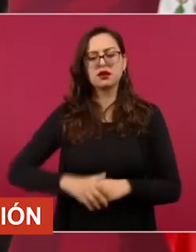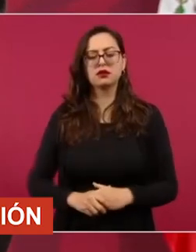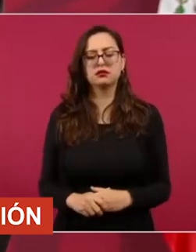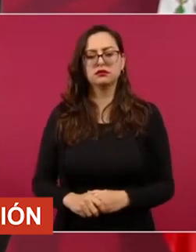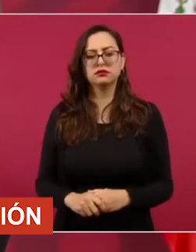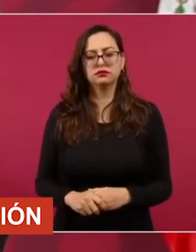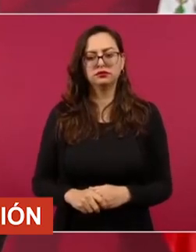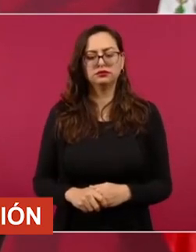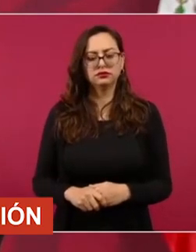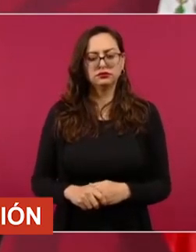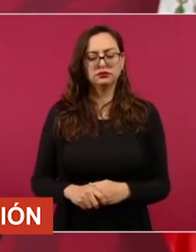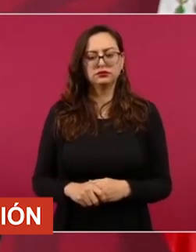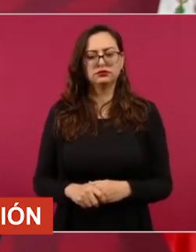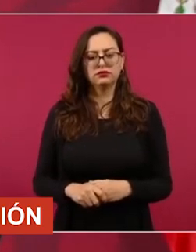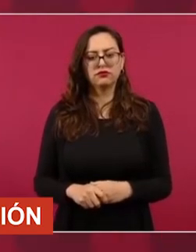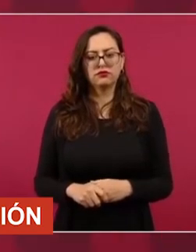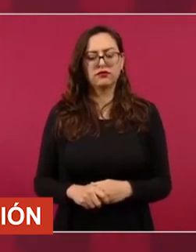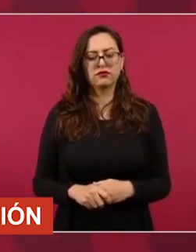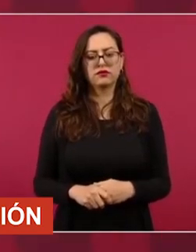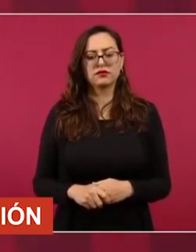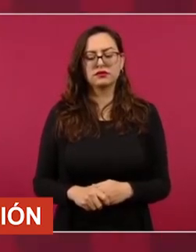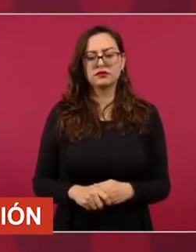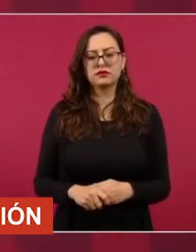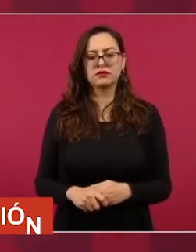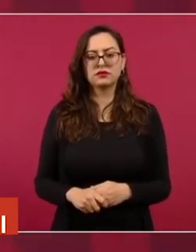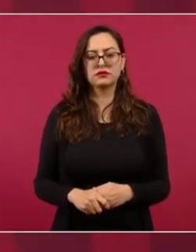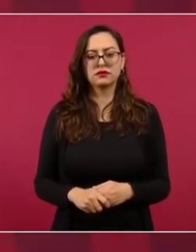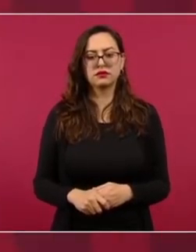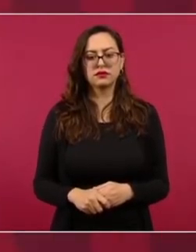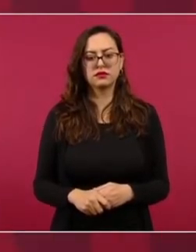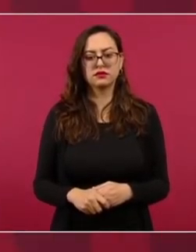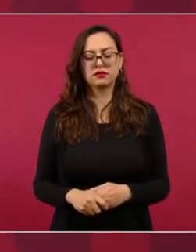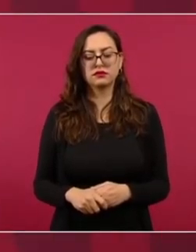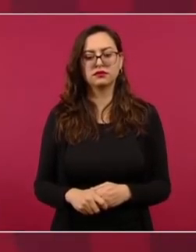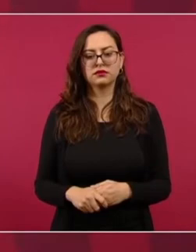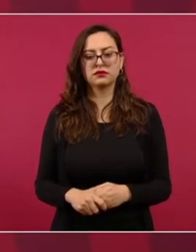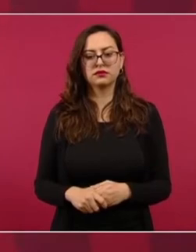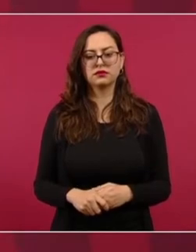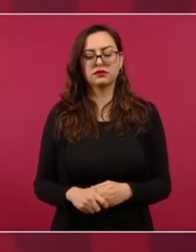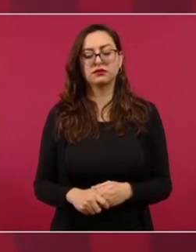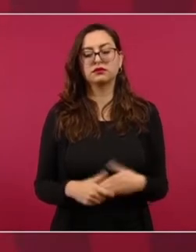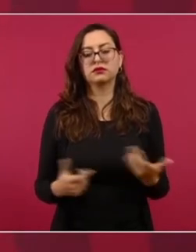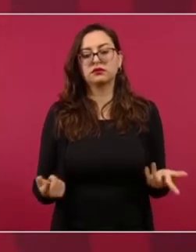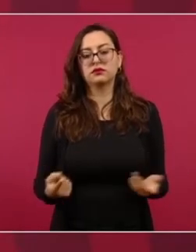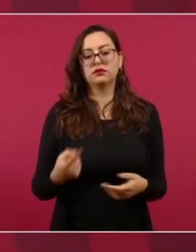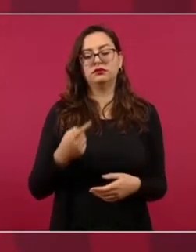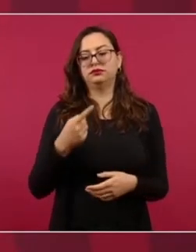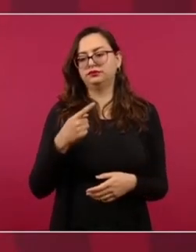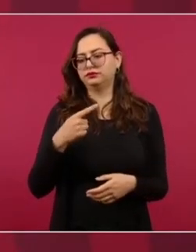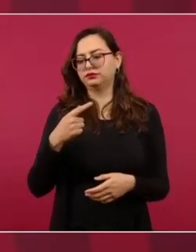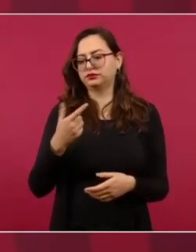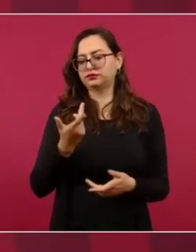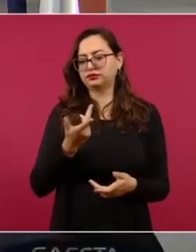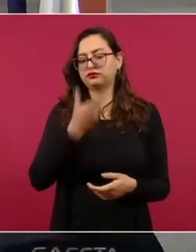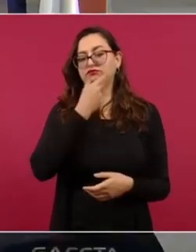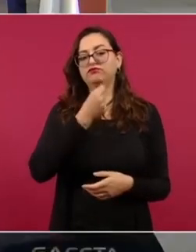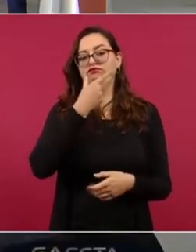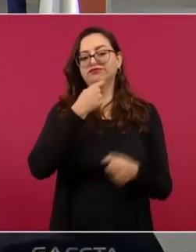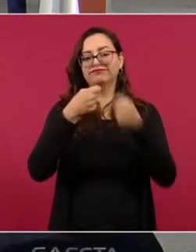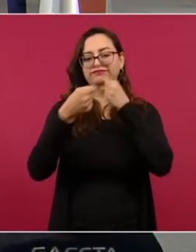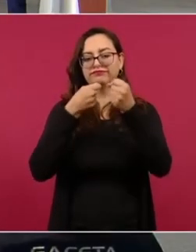periodista que está preso, la Sánchez,